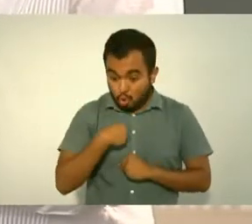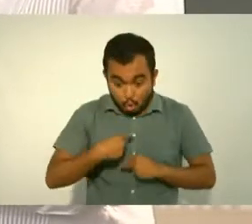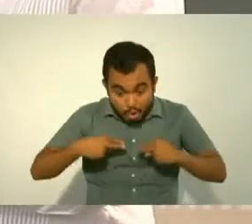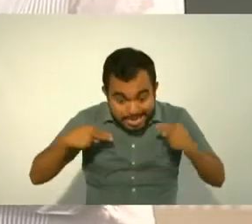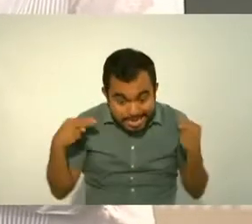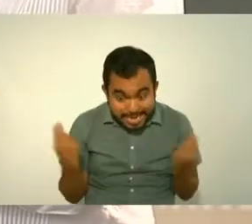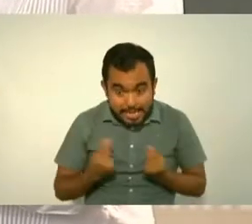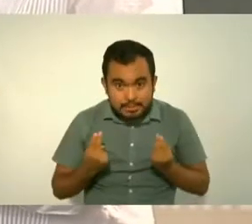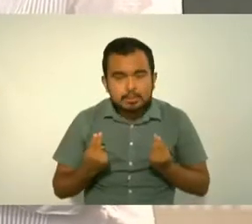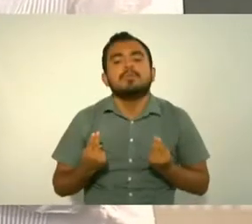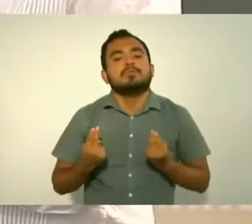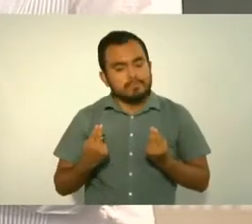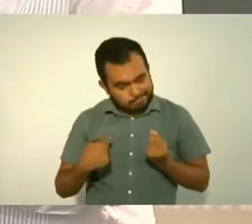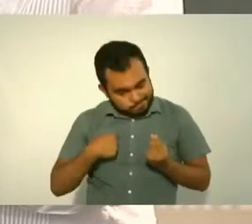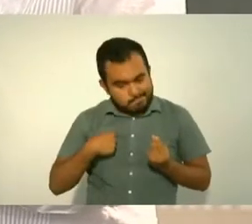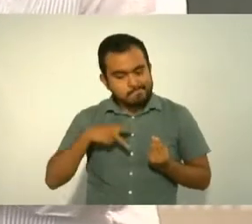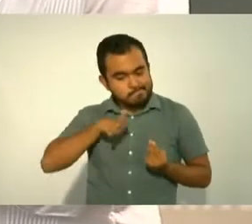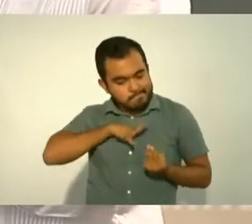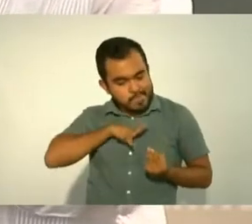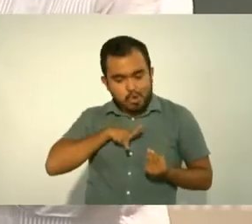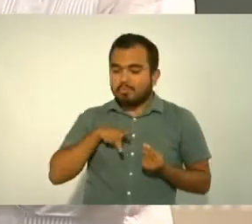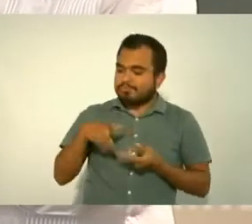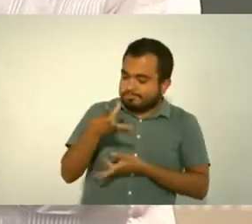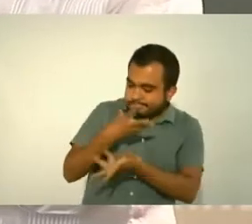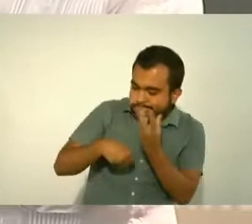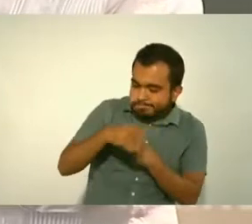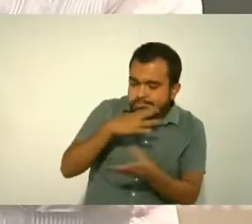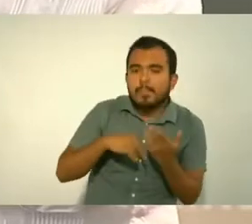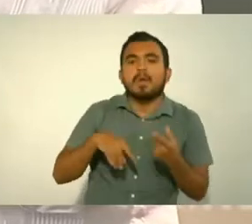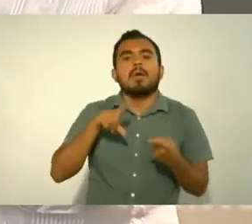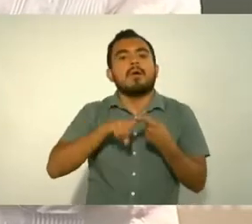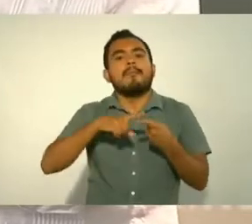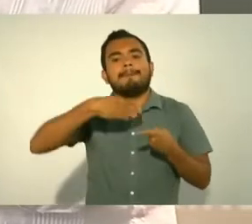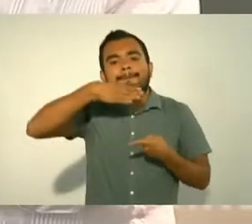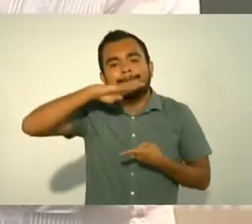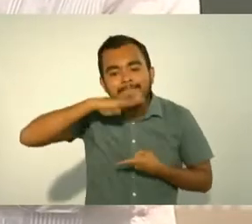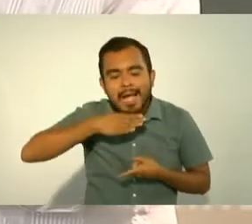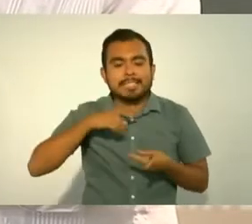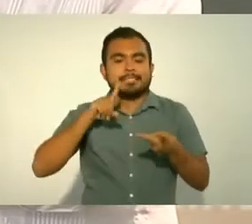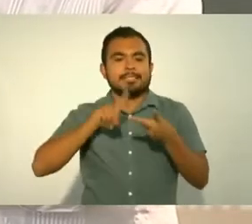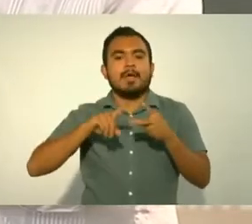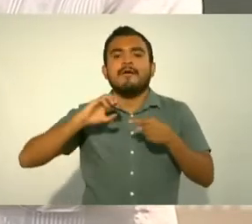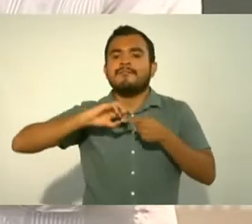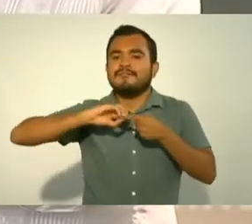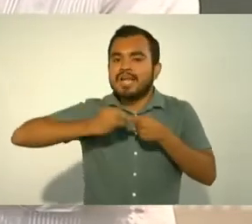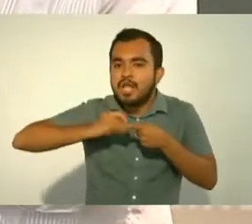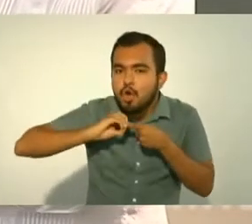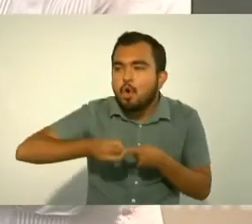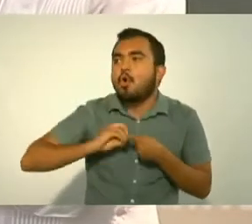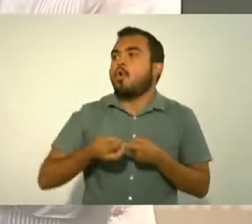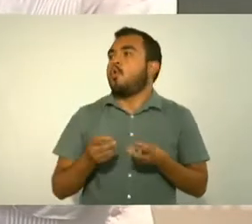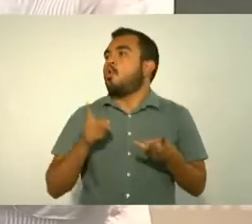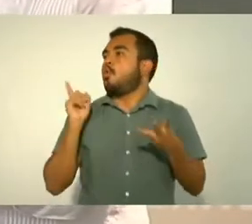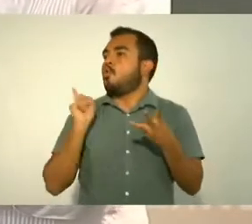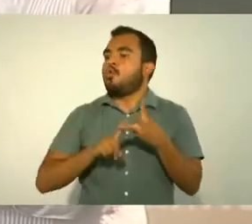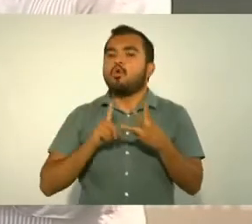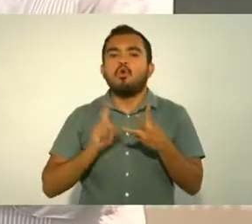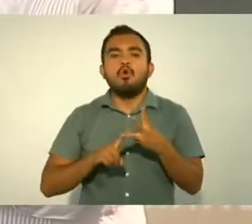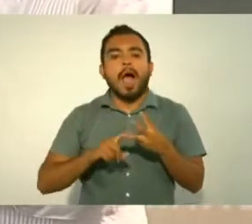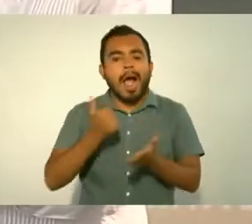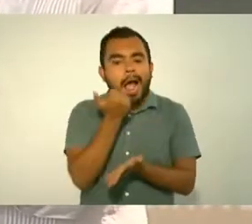que se produzca maíz que se produzca frijol que se produzca